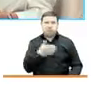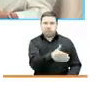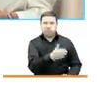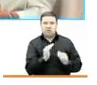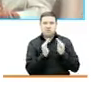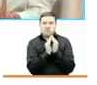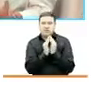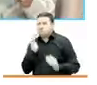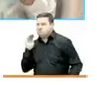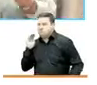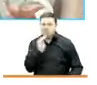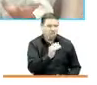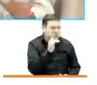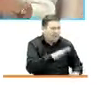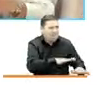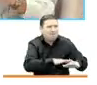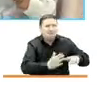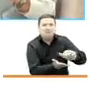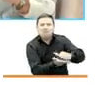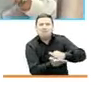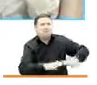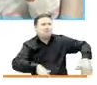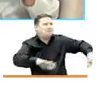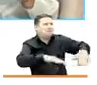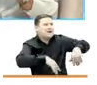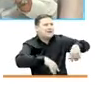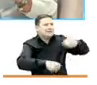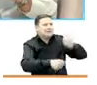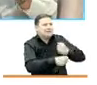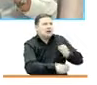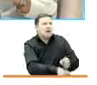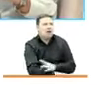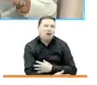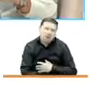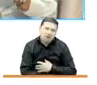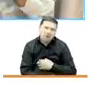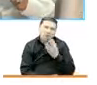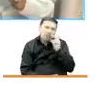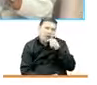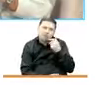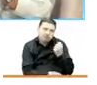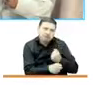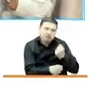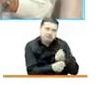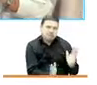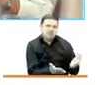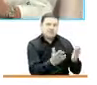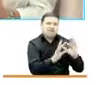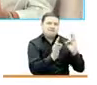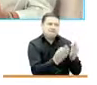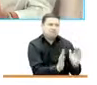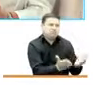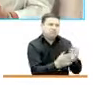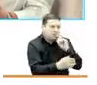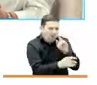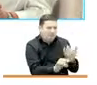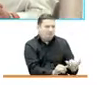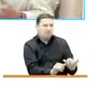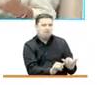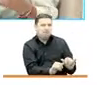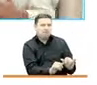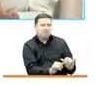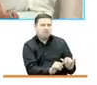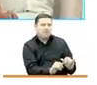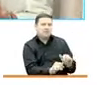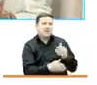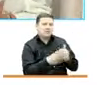y empezamos a trabajar en esa área socioemocional, sobre todo de las familias y los niños que se quedaron después de haber hecho todo